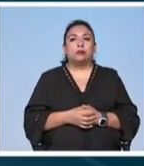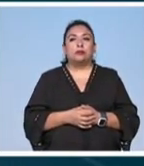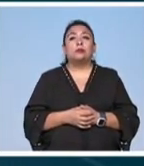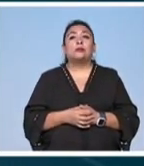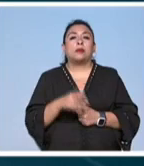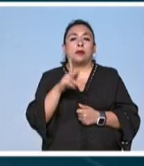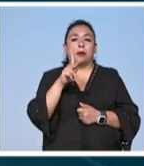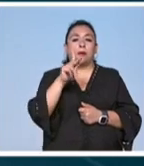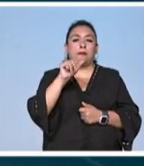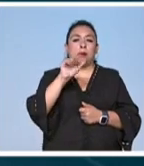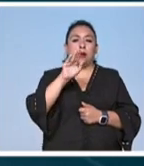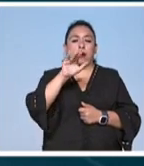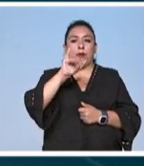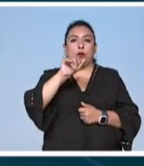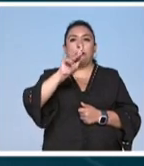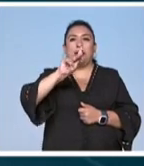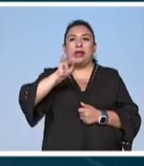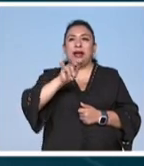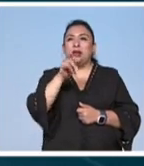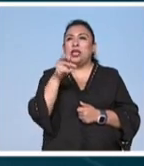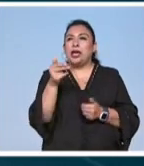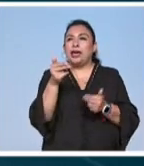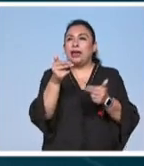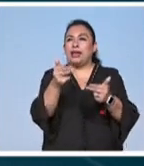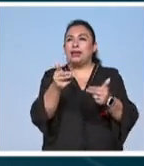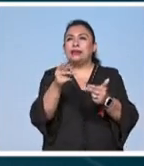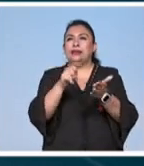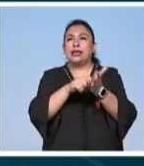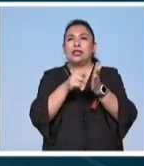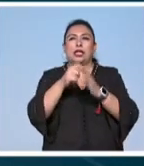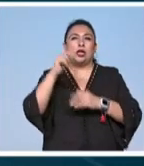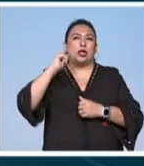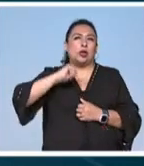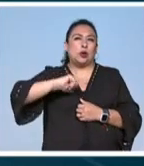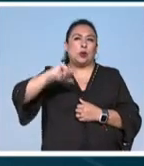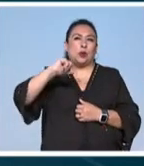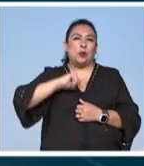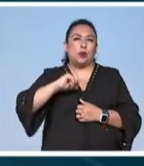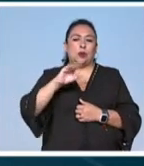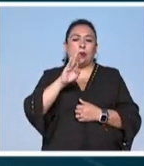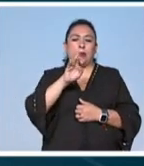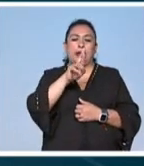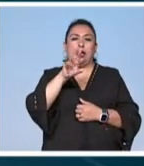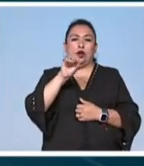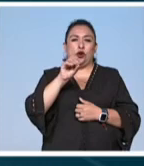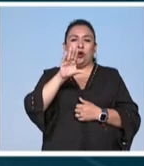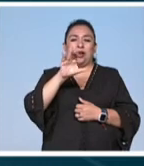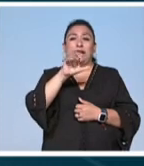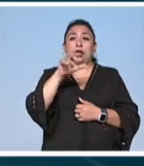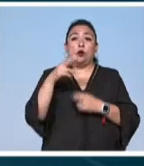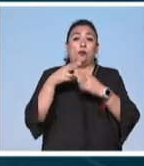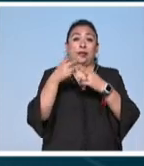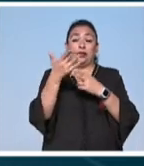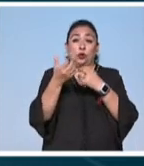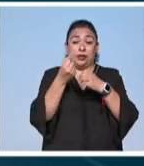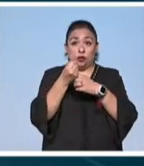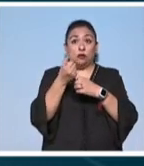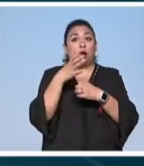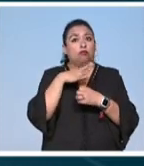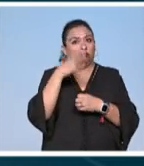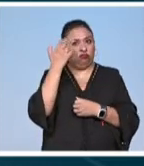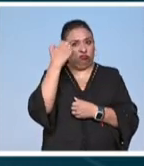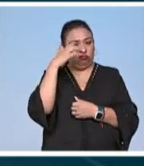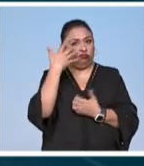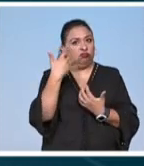pablo pajarito es uno de los pocos herederos de la técnica ancestral del barro canelo a sus 50 años tiene una extensa